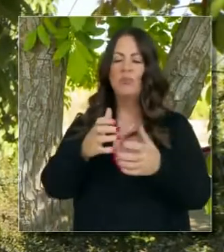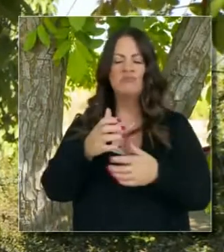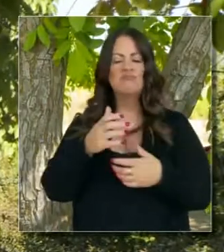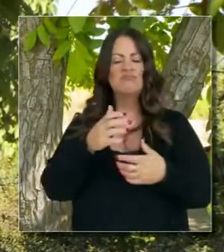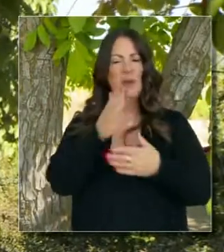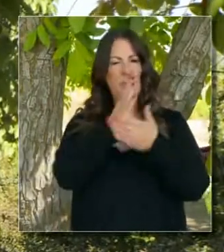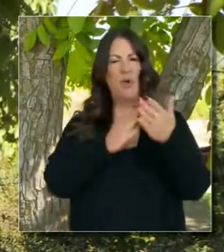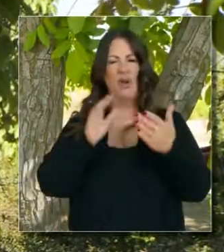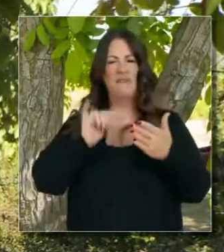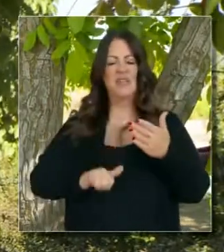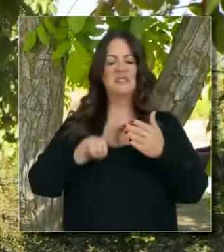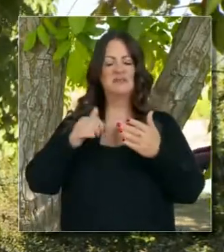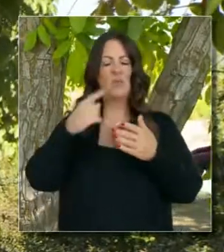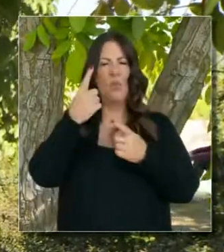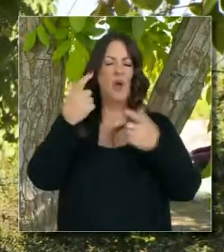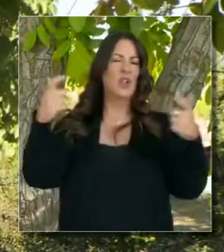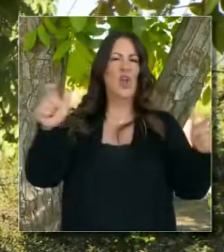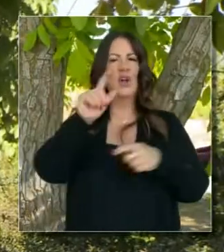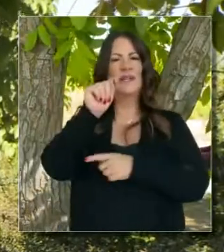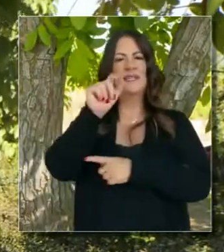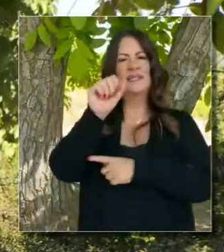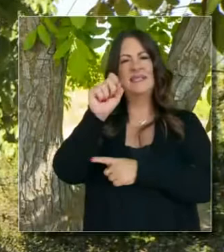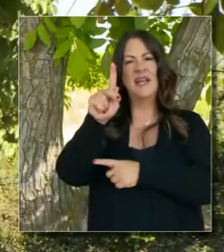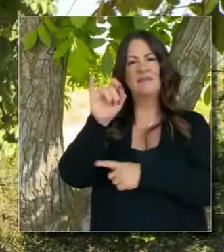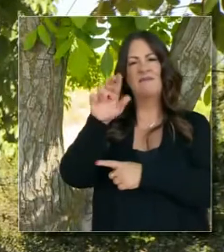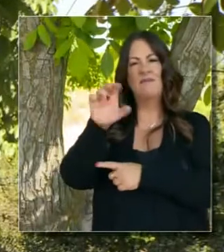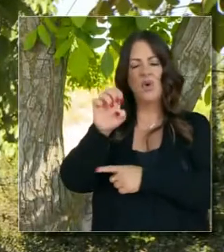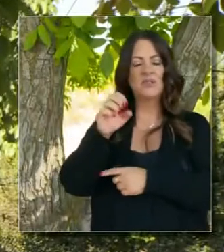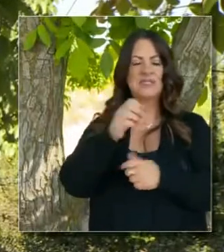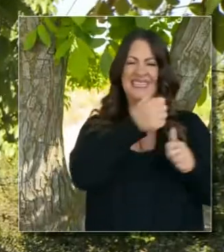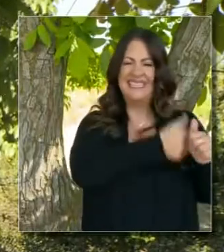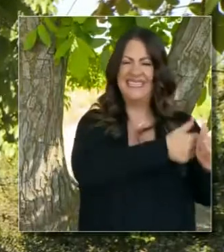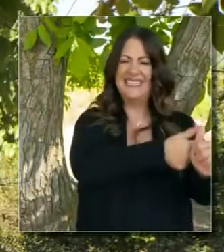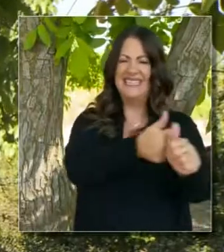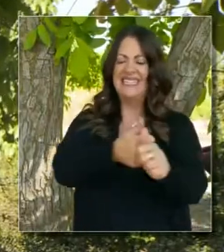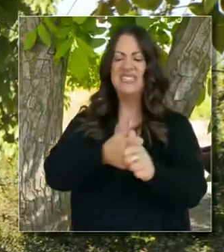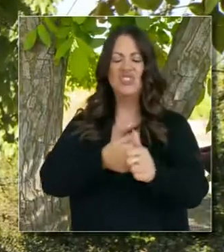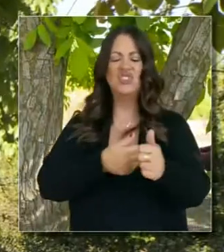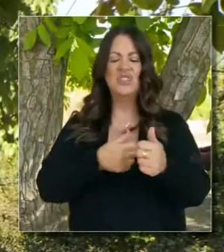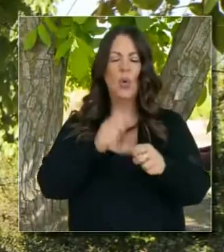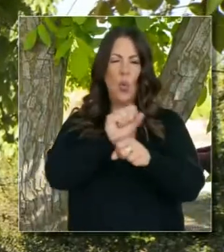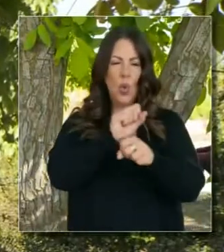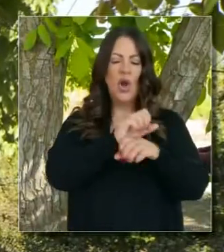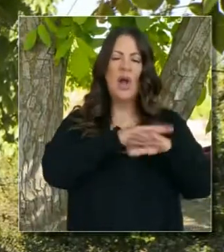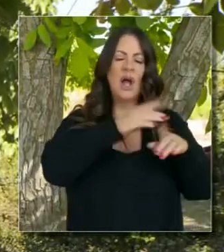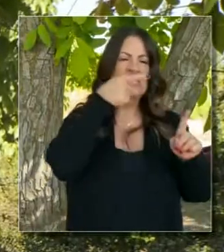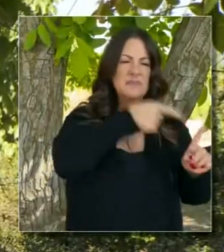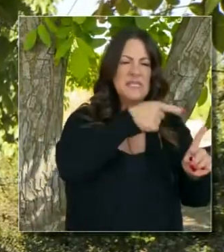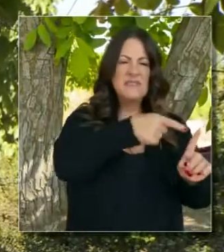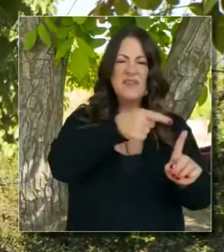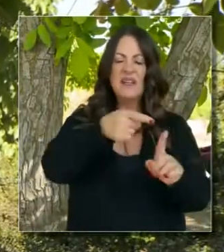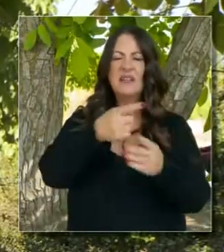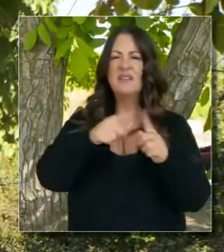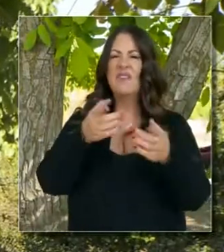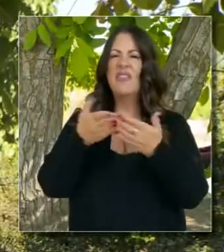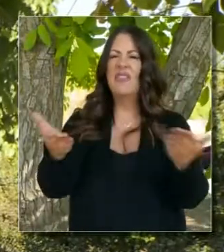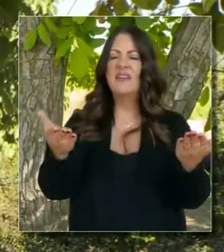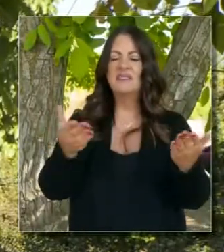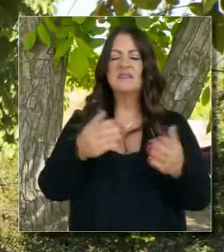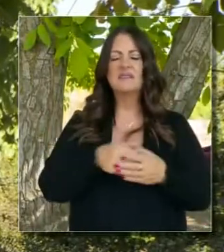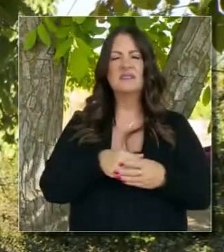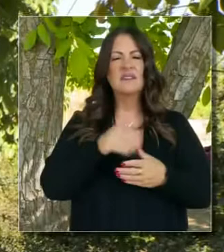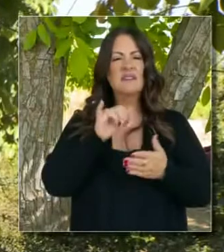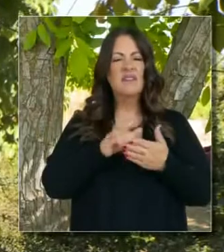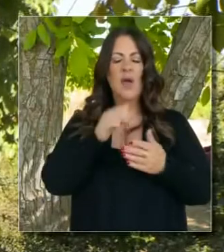pequeños que son parte del equipo de trabajo. Y no solo que nos guían en el proceso de solicitudes, sino también la